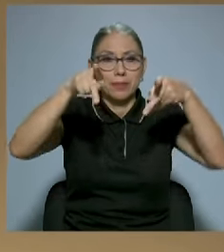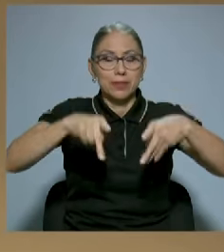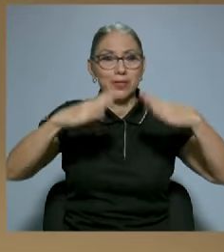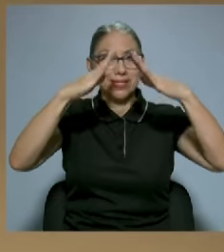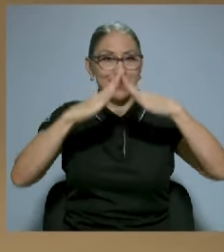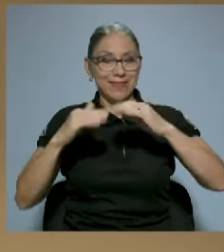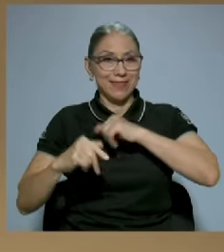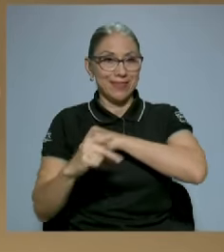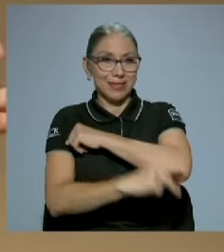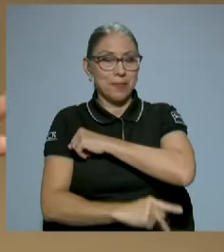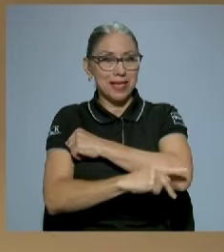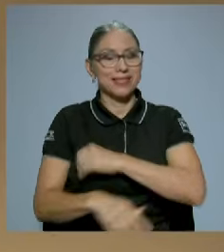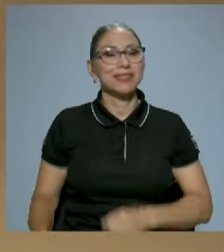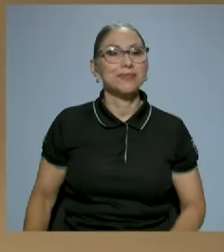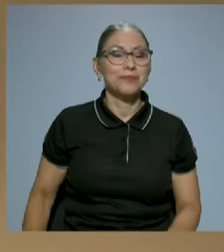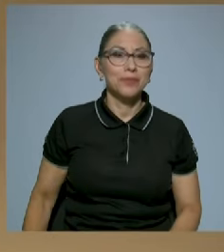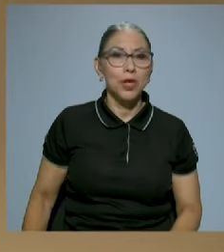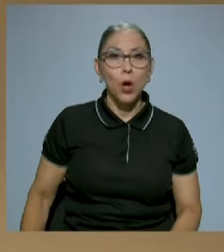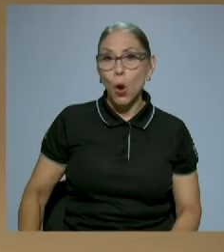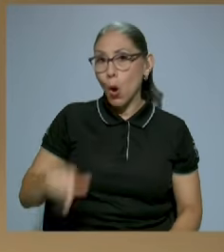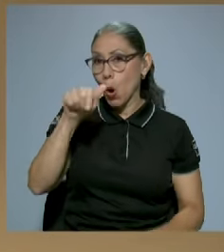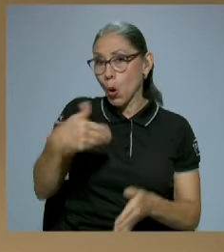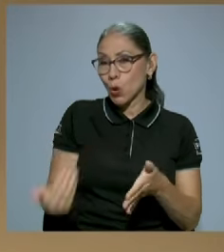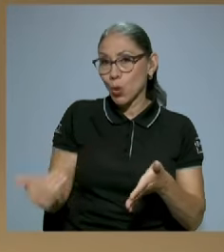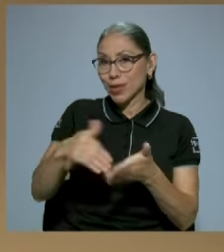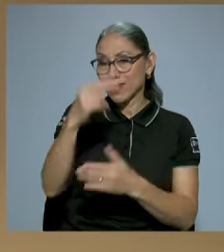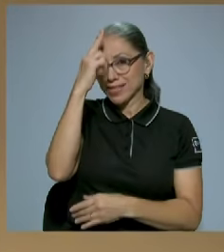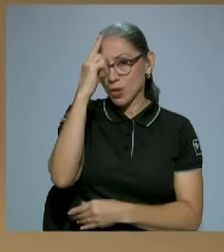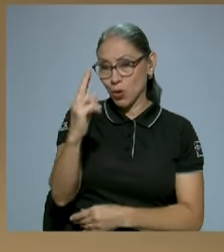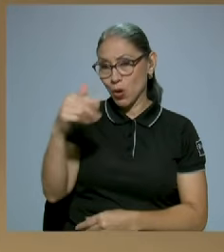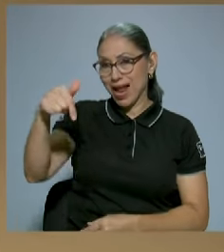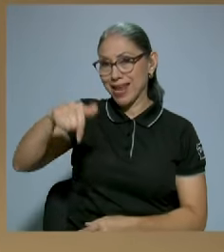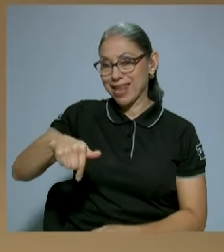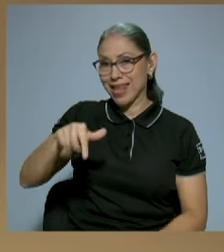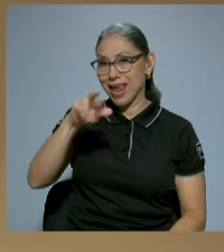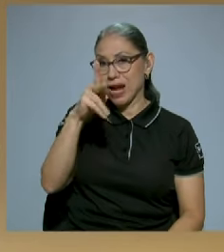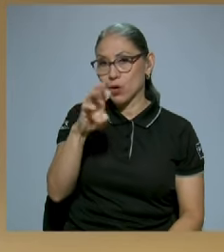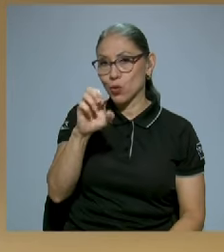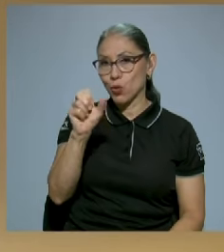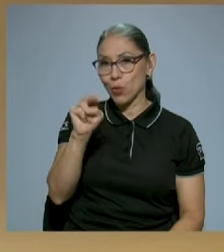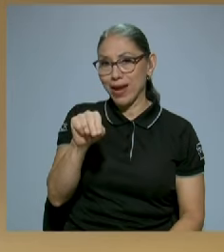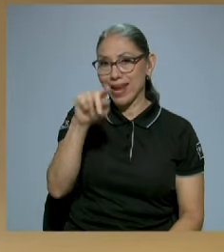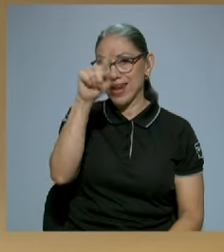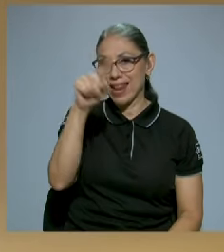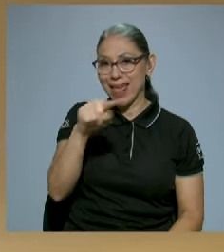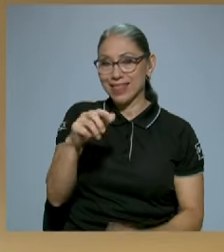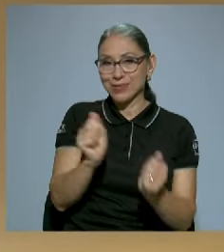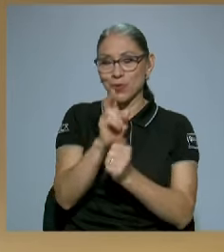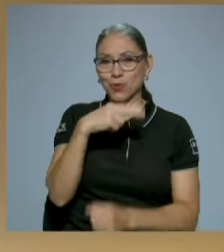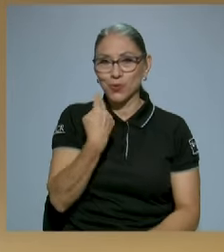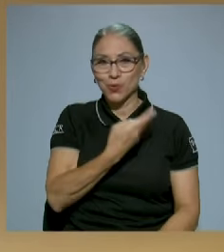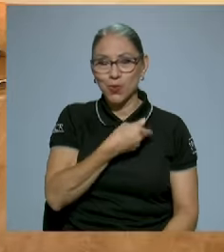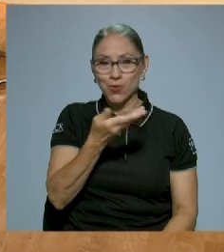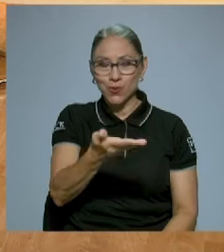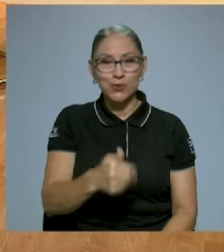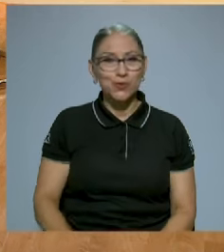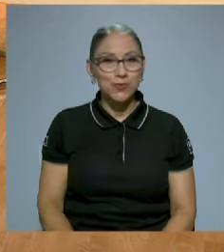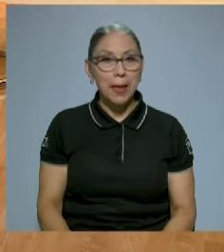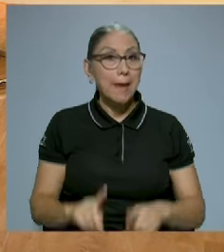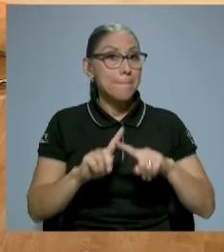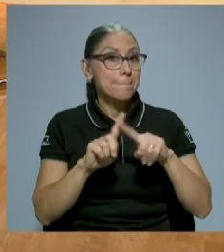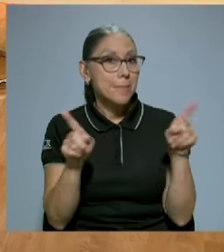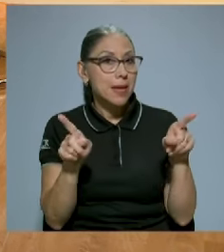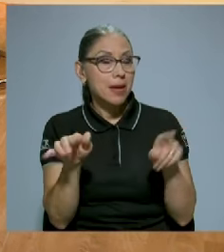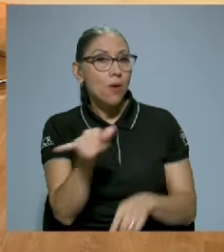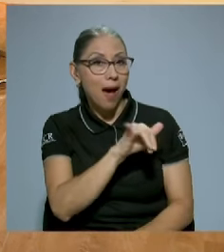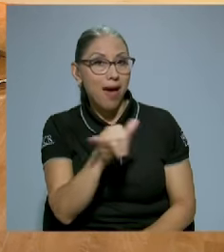país y hoy tenemos de nuevo el privilegio de tener a don Rubén Hernández con nosotros, pero además